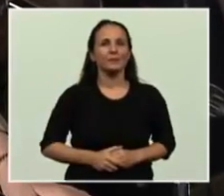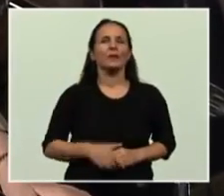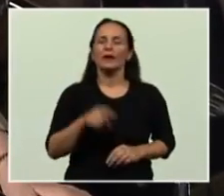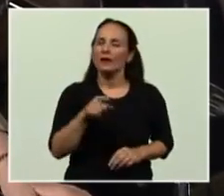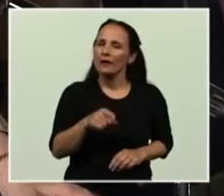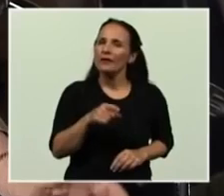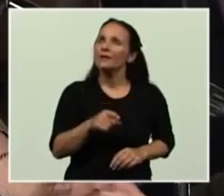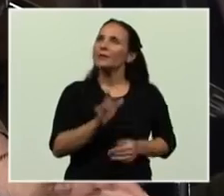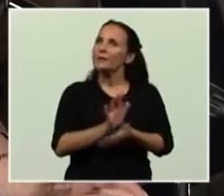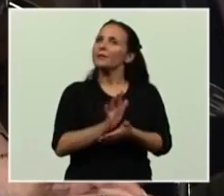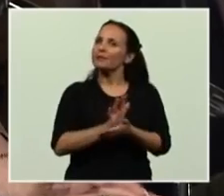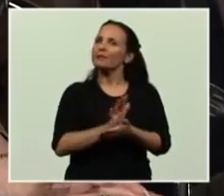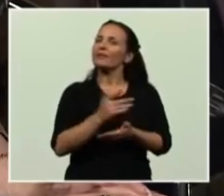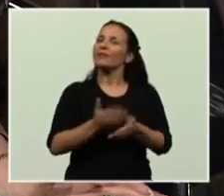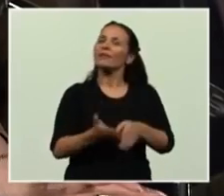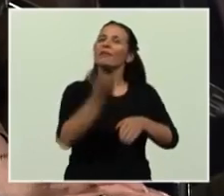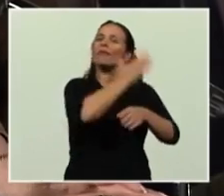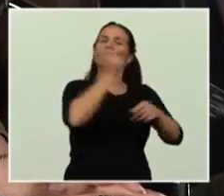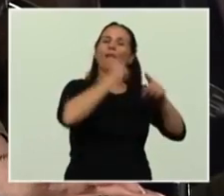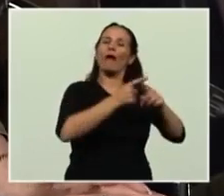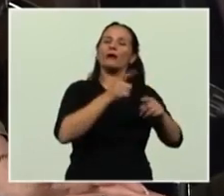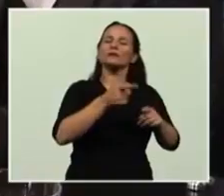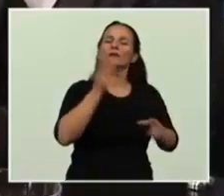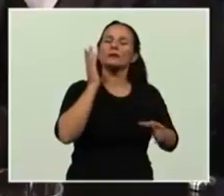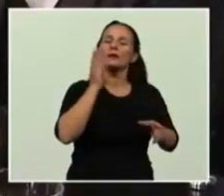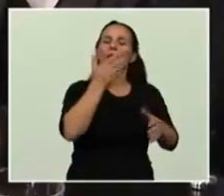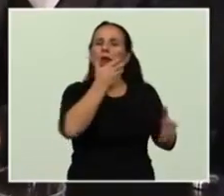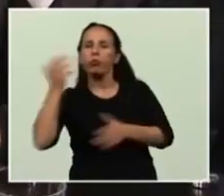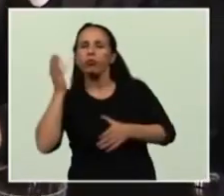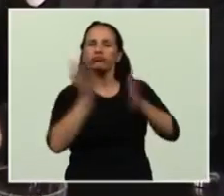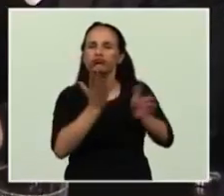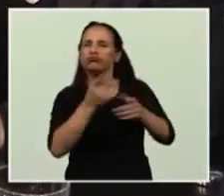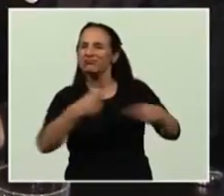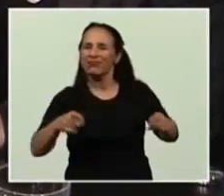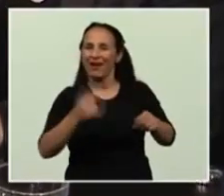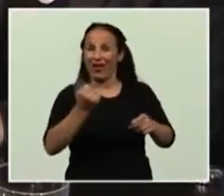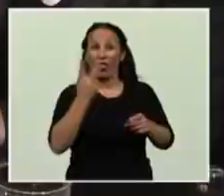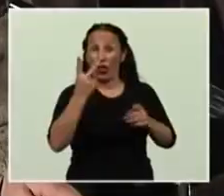los dos centros clandestinos más grandes que tuvo el país.